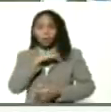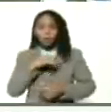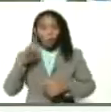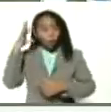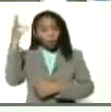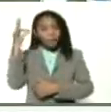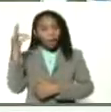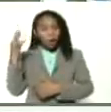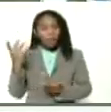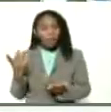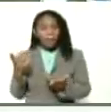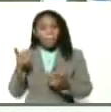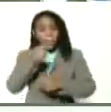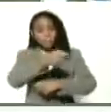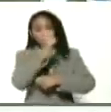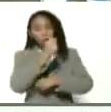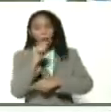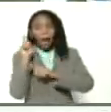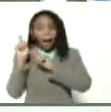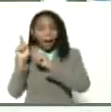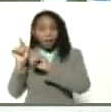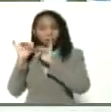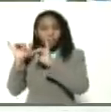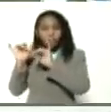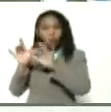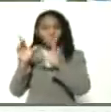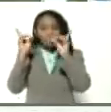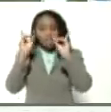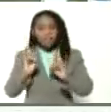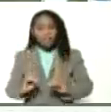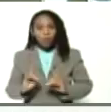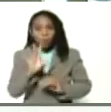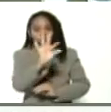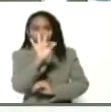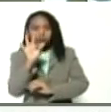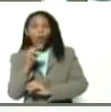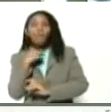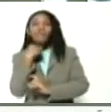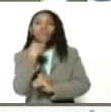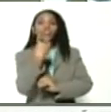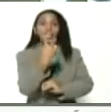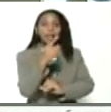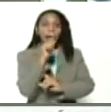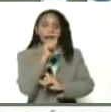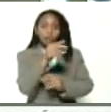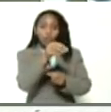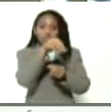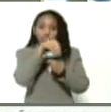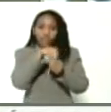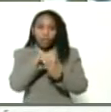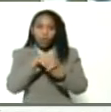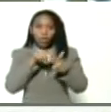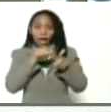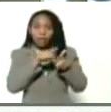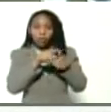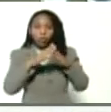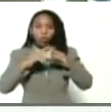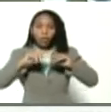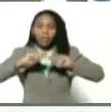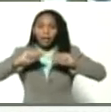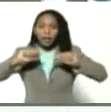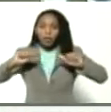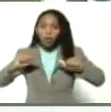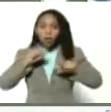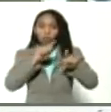pescadores, ellos a su vez eligieron una vocería que son su vocería dentro de todo el territorio